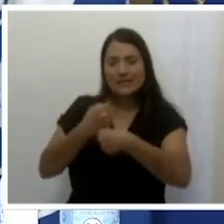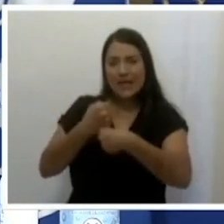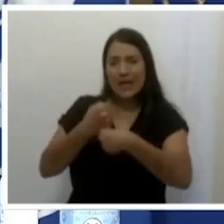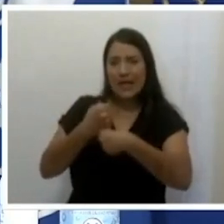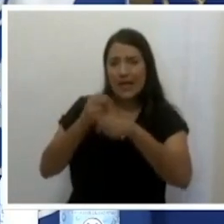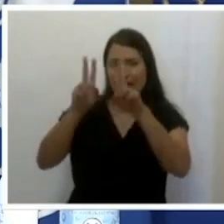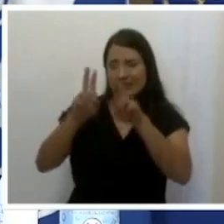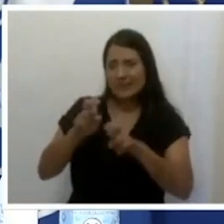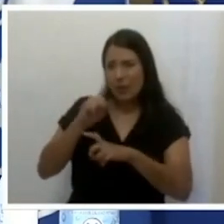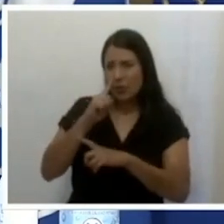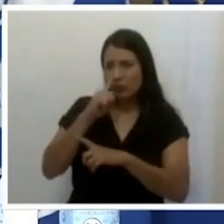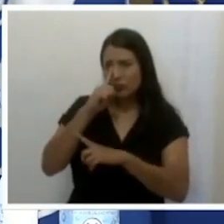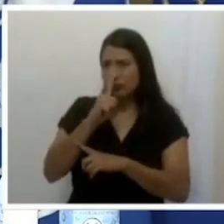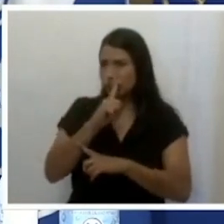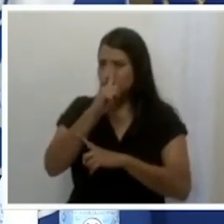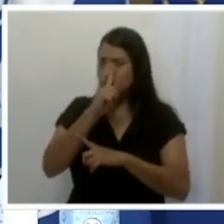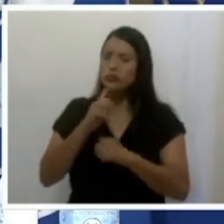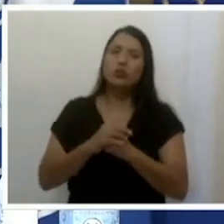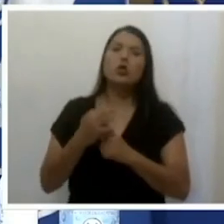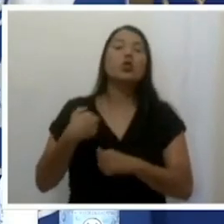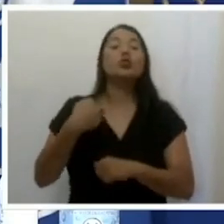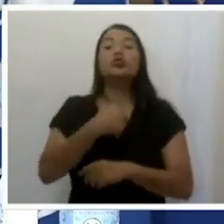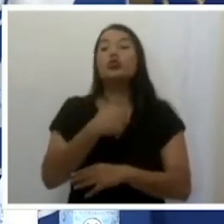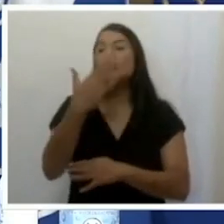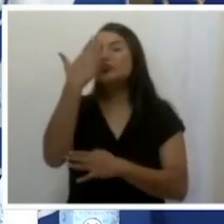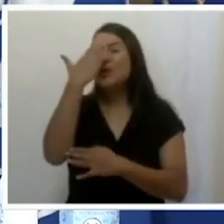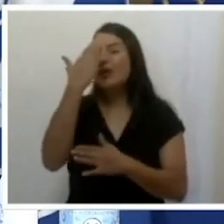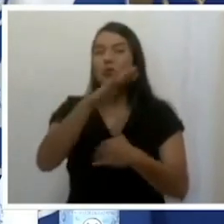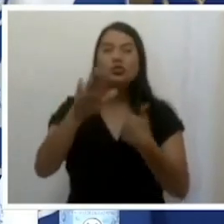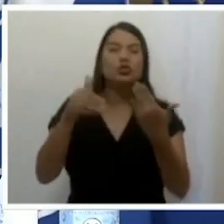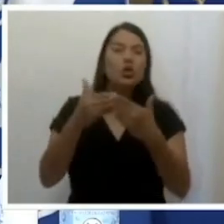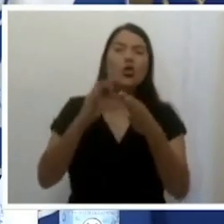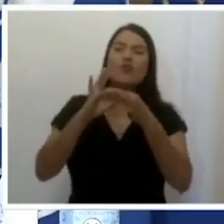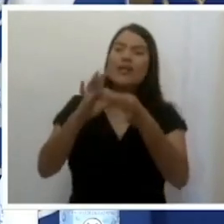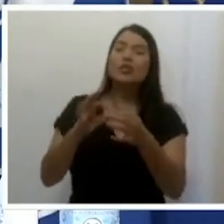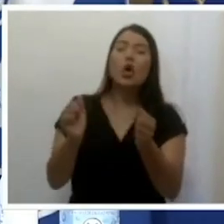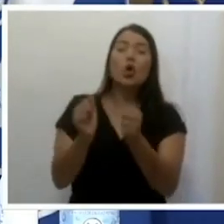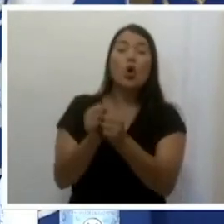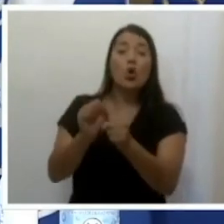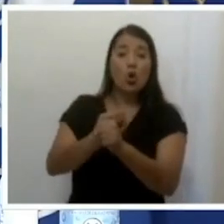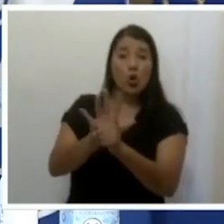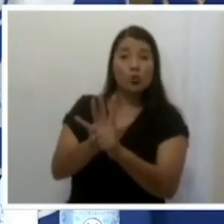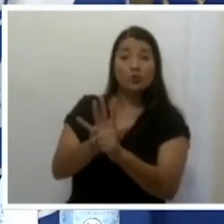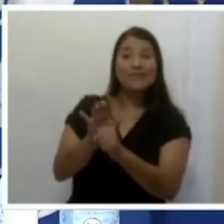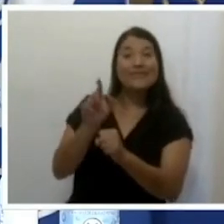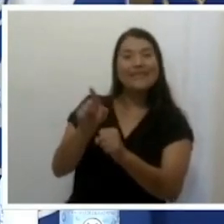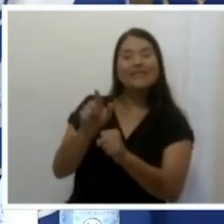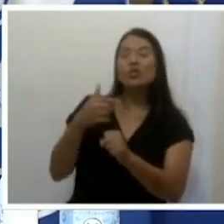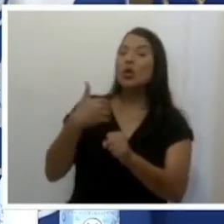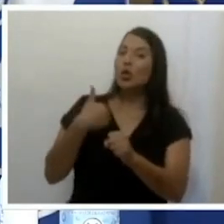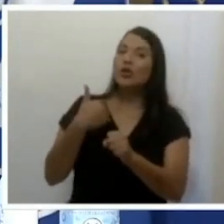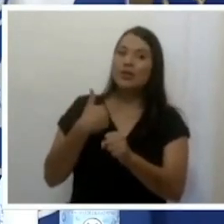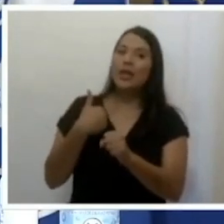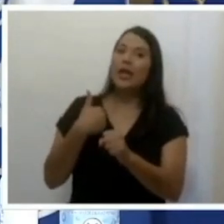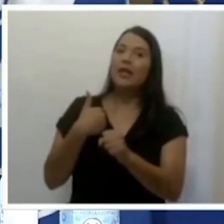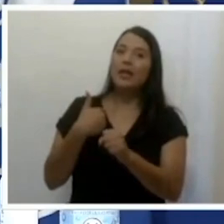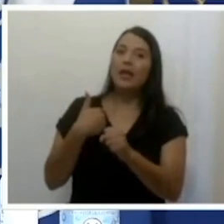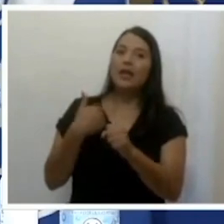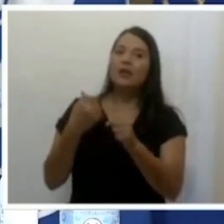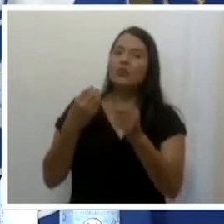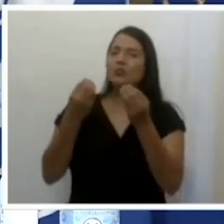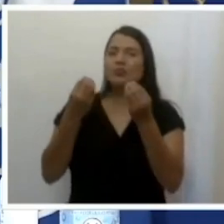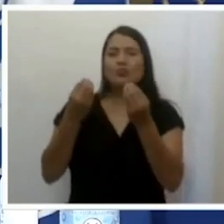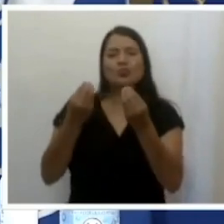de protección personal. Sabemos que todo lo que tiene que ver con COVID-19 tiene una larga lista de espera